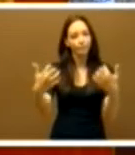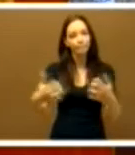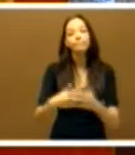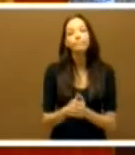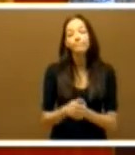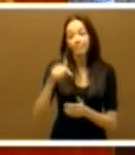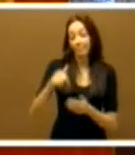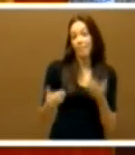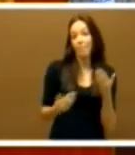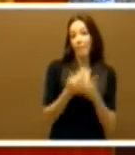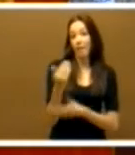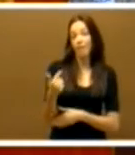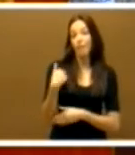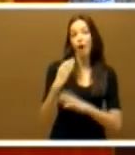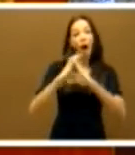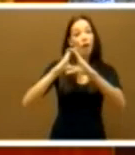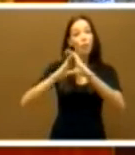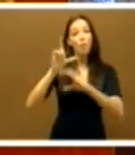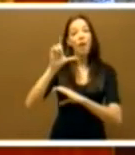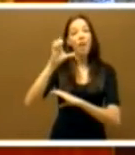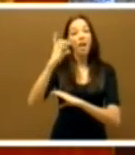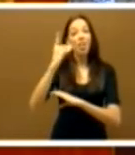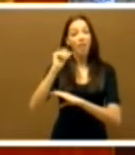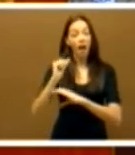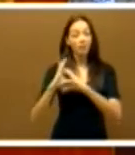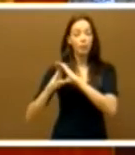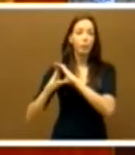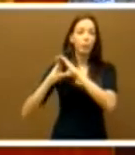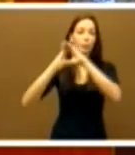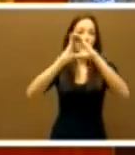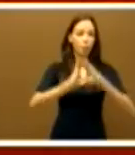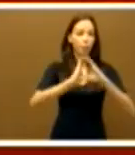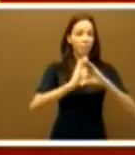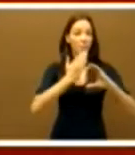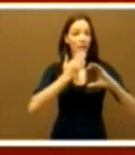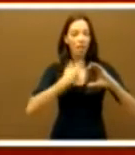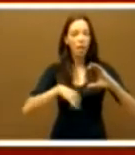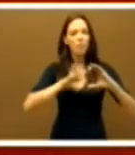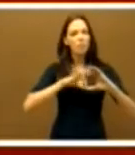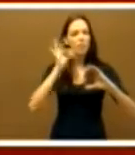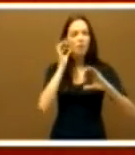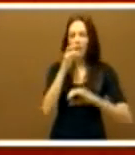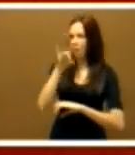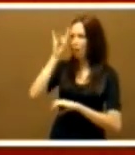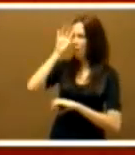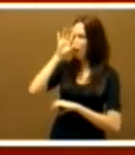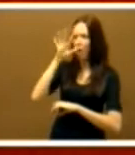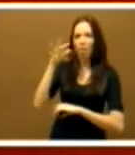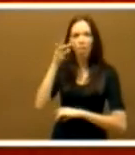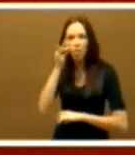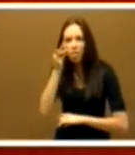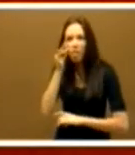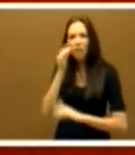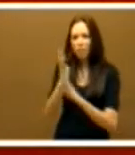esta mañana, cuando cogí a Leda para venir a Mérida, una señora se sorprendió de verme allí, en persona, en la cola,